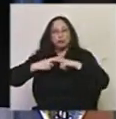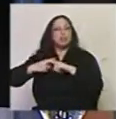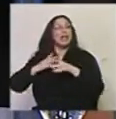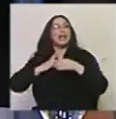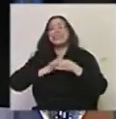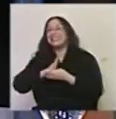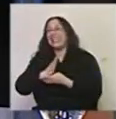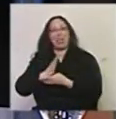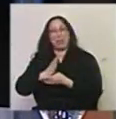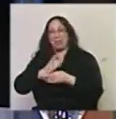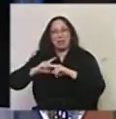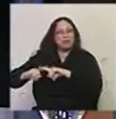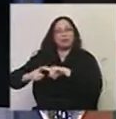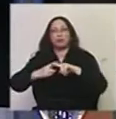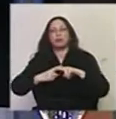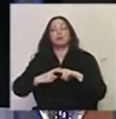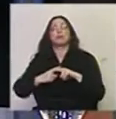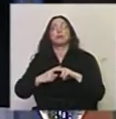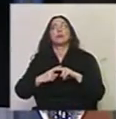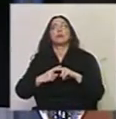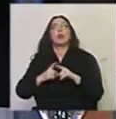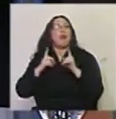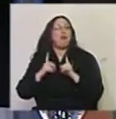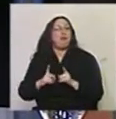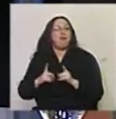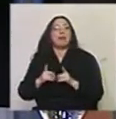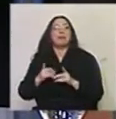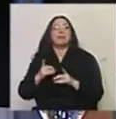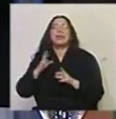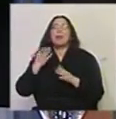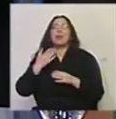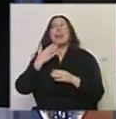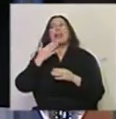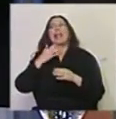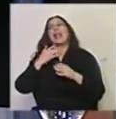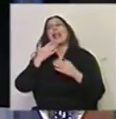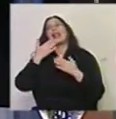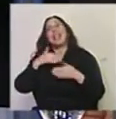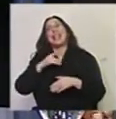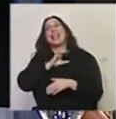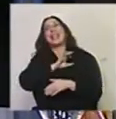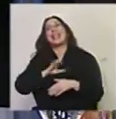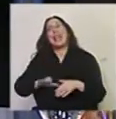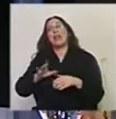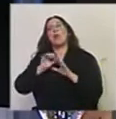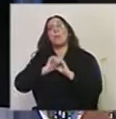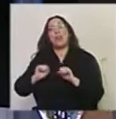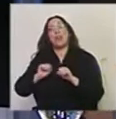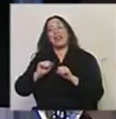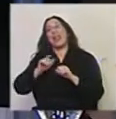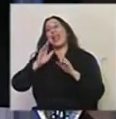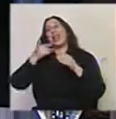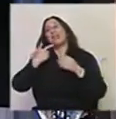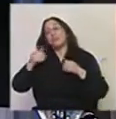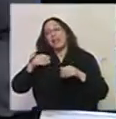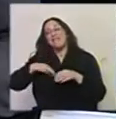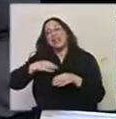arriba de la mesa, ¿no? Parece ser razonable que los estados intervengan en determinados ámbitos de la vida